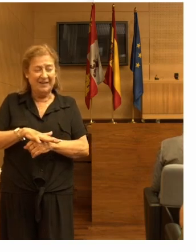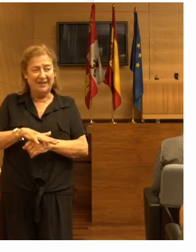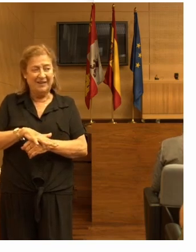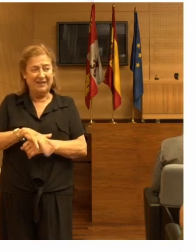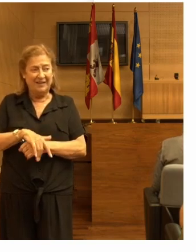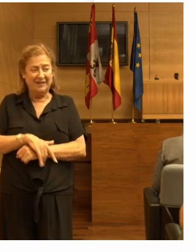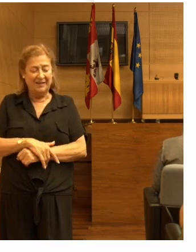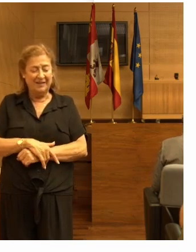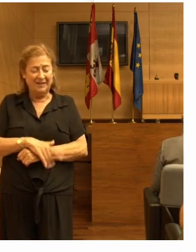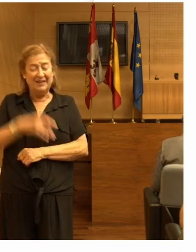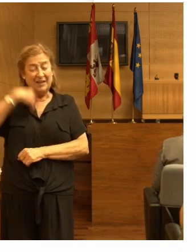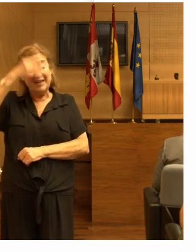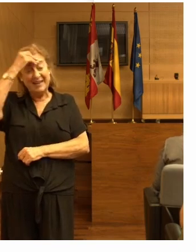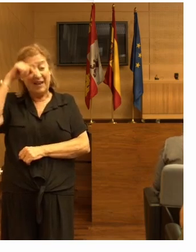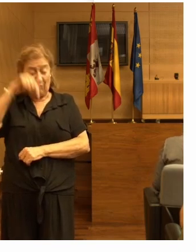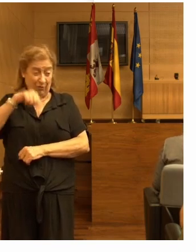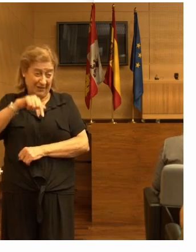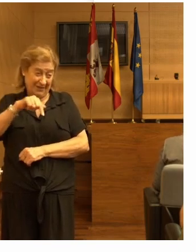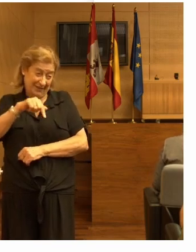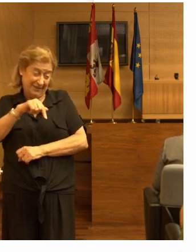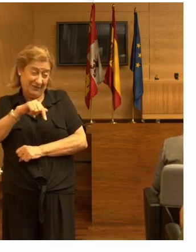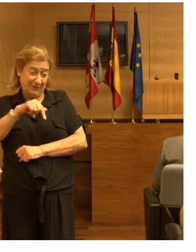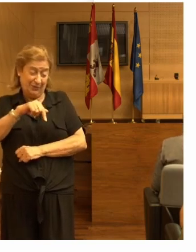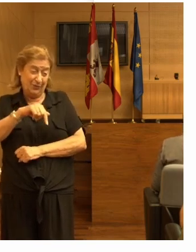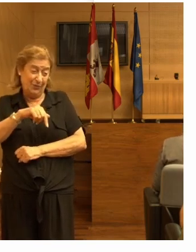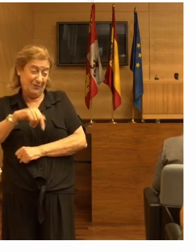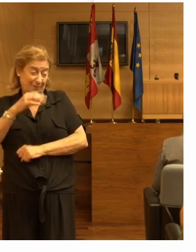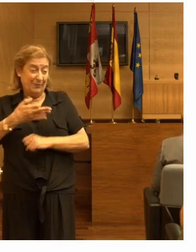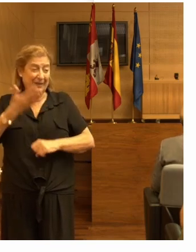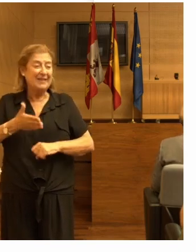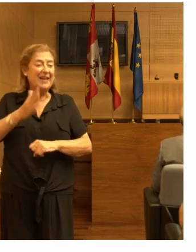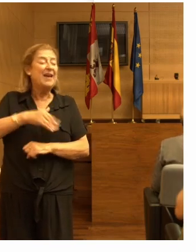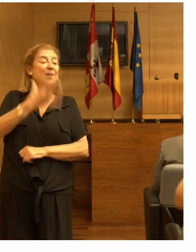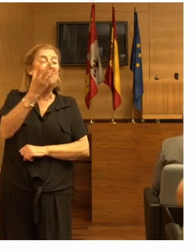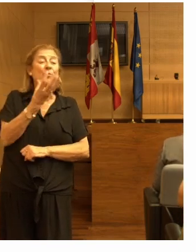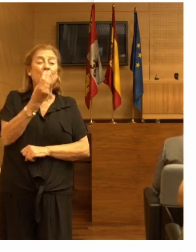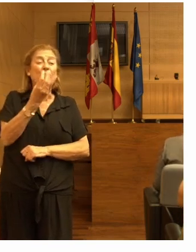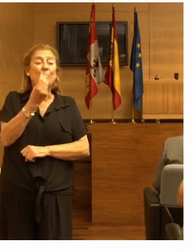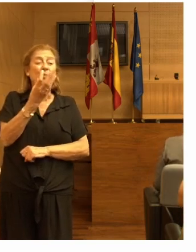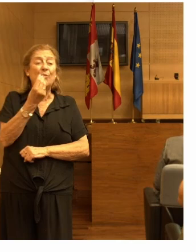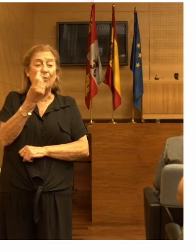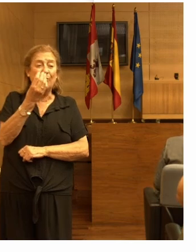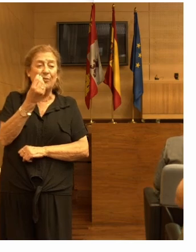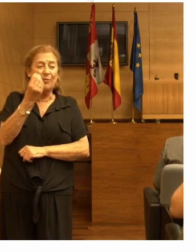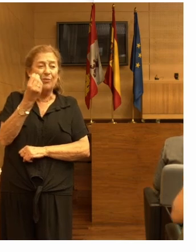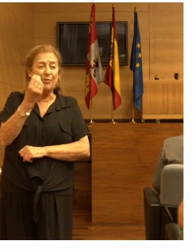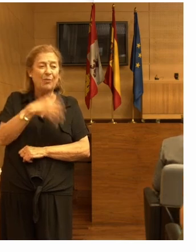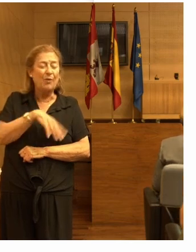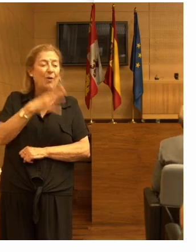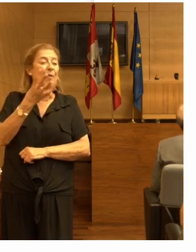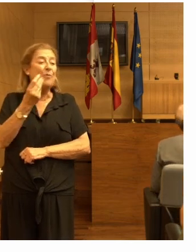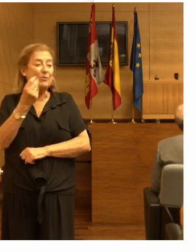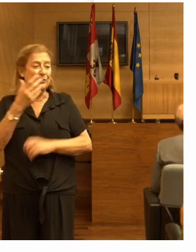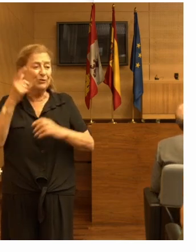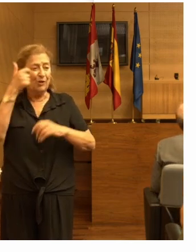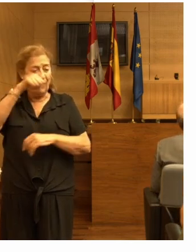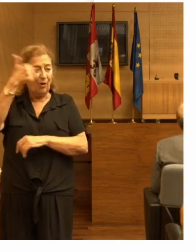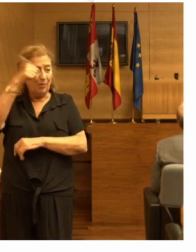Básicamente, y creo que esto es bastante relevante, hay muchos, hay algunos estudios que